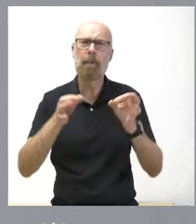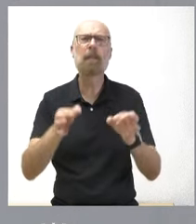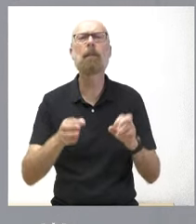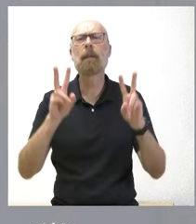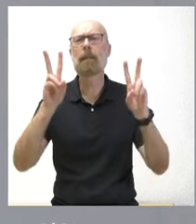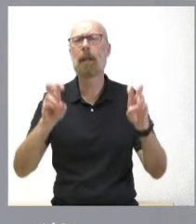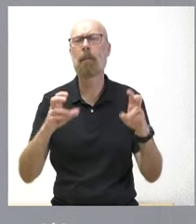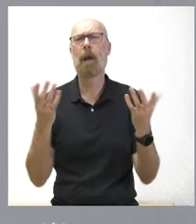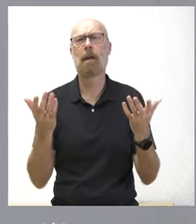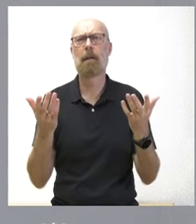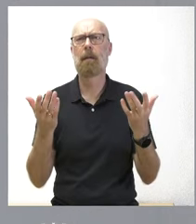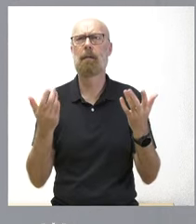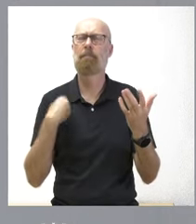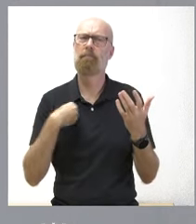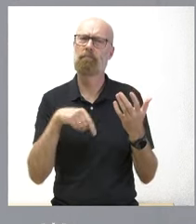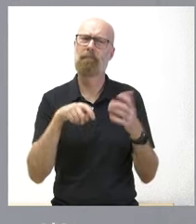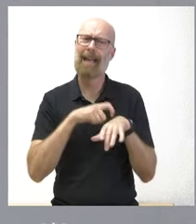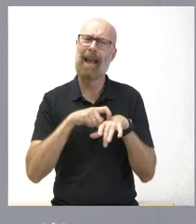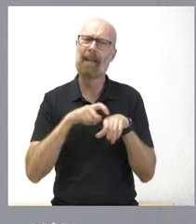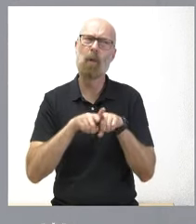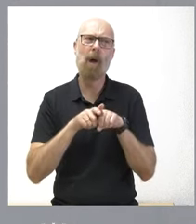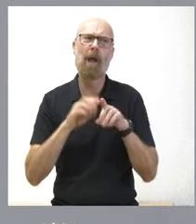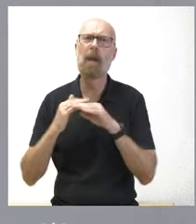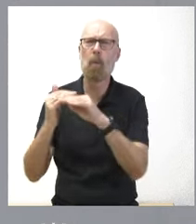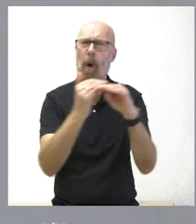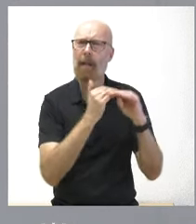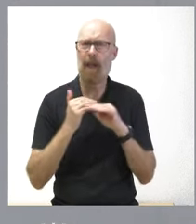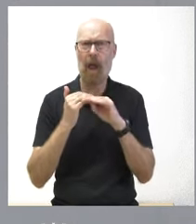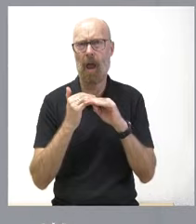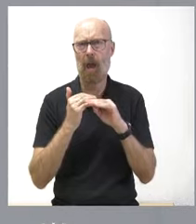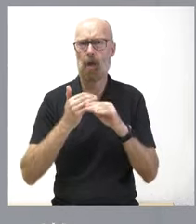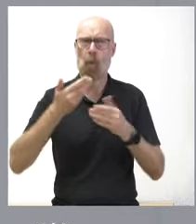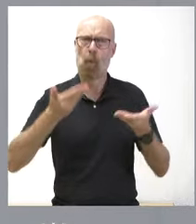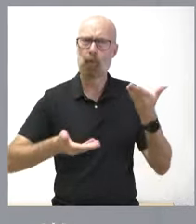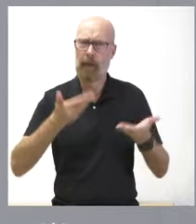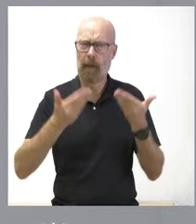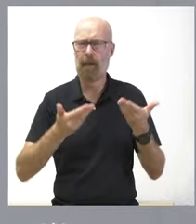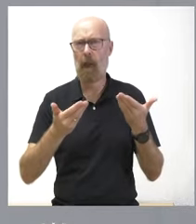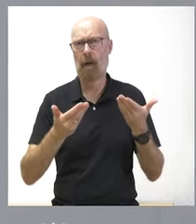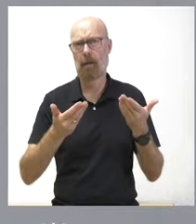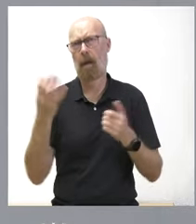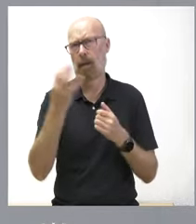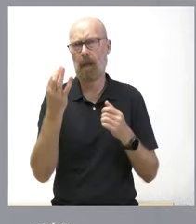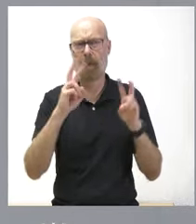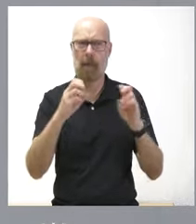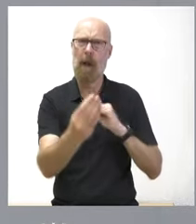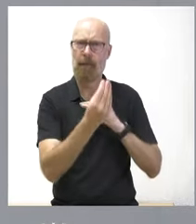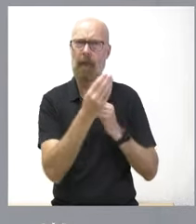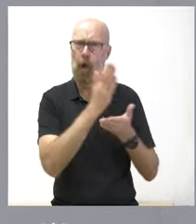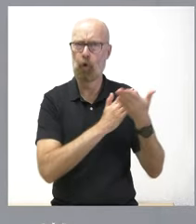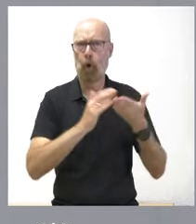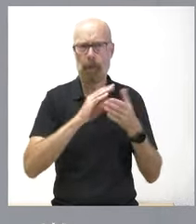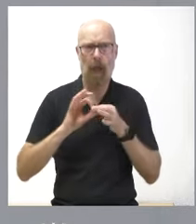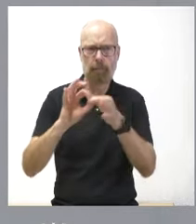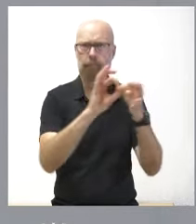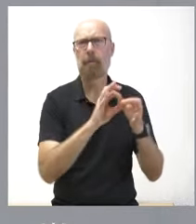carácter de igualdad y de equidad y de justicia que tiene que tener la financiación autónomica. Ayer creo que fue